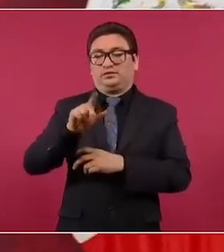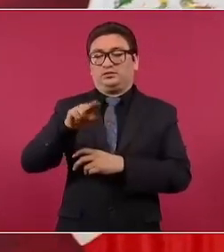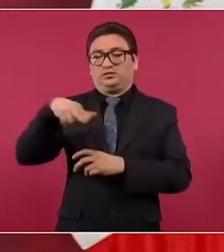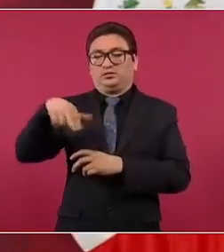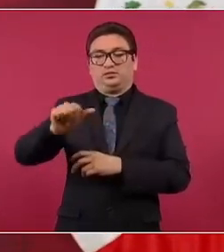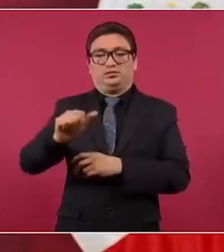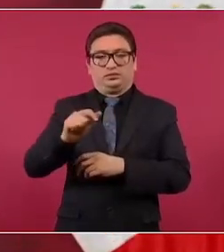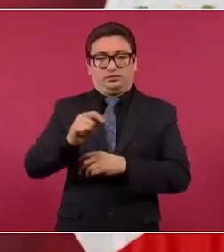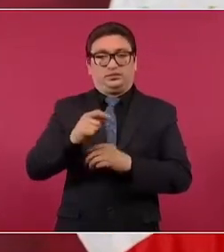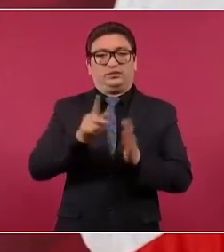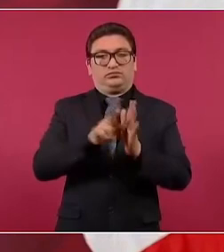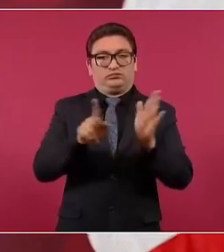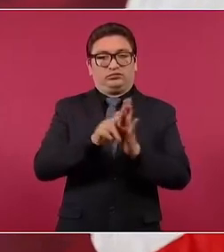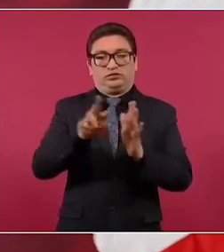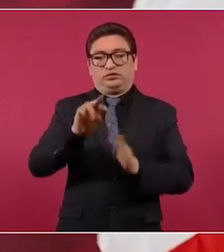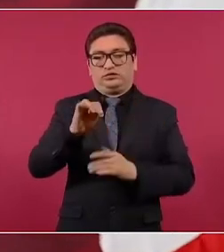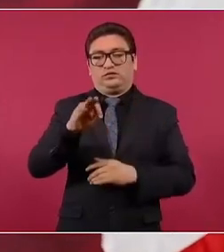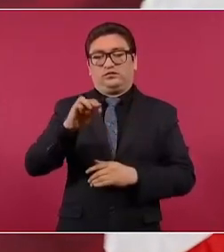la Reforma.